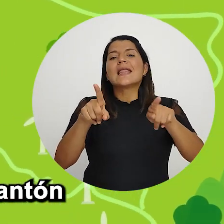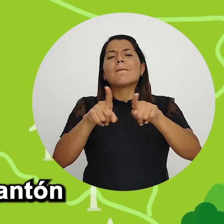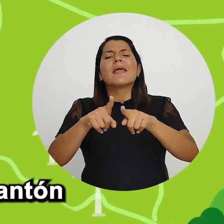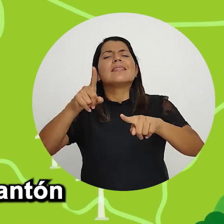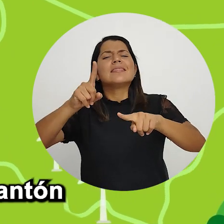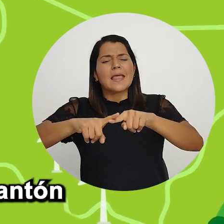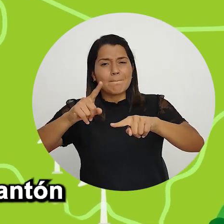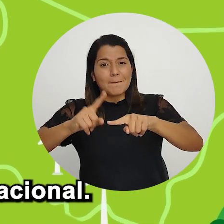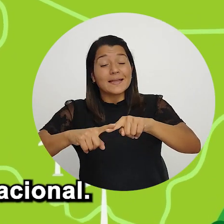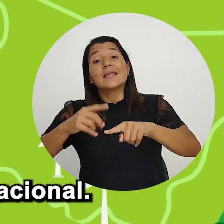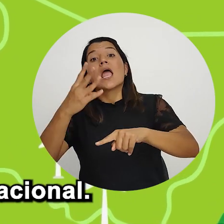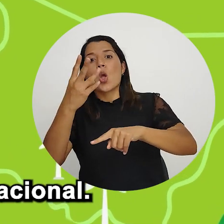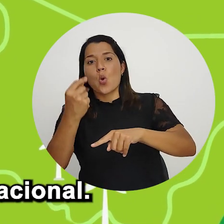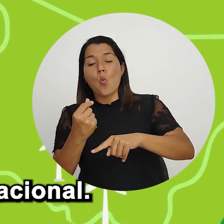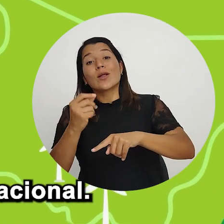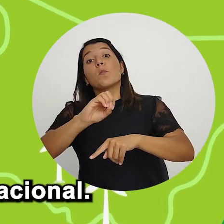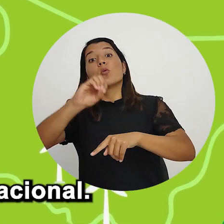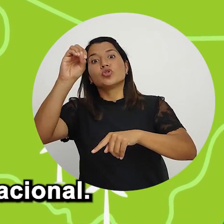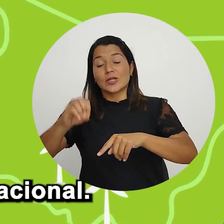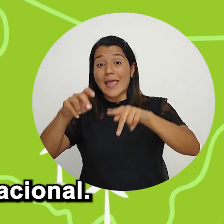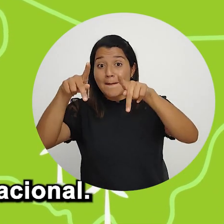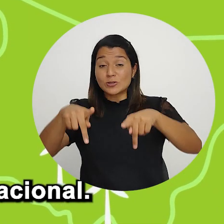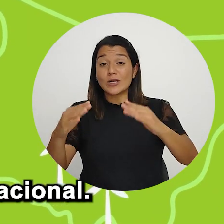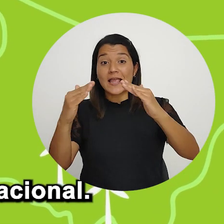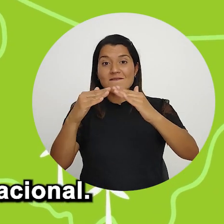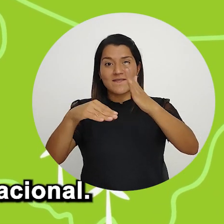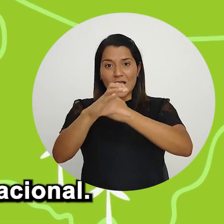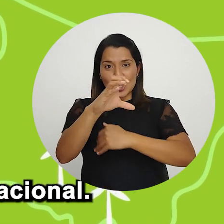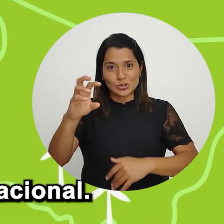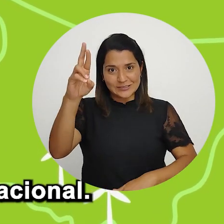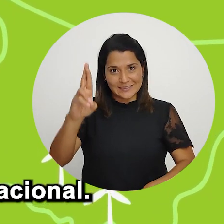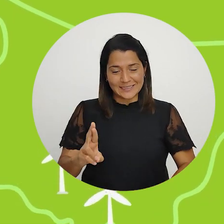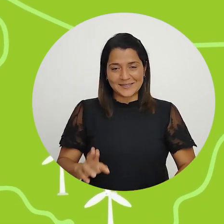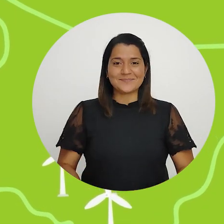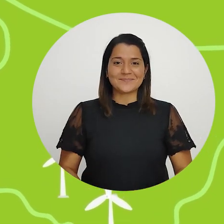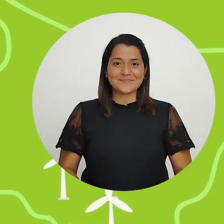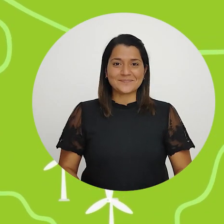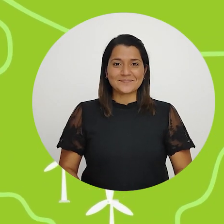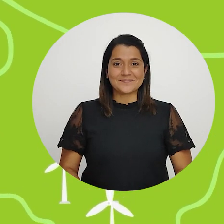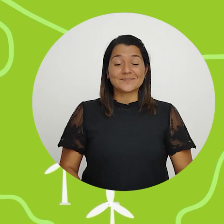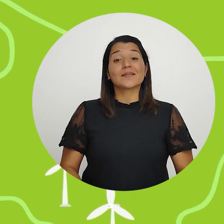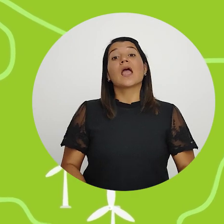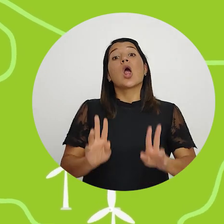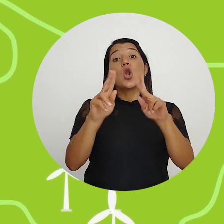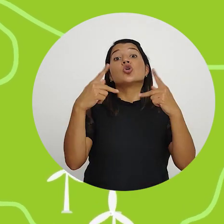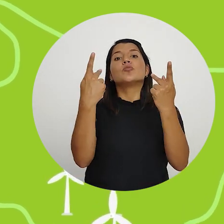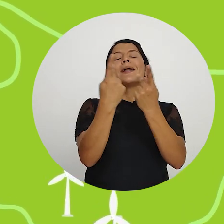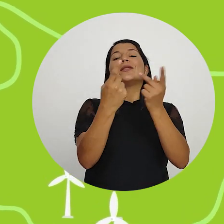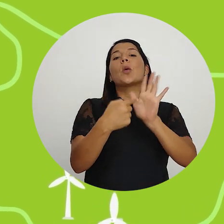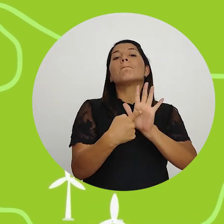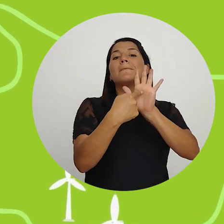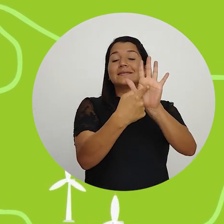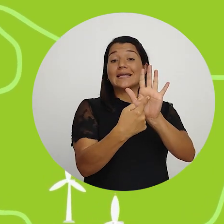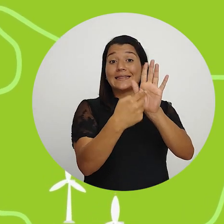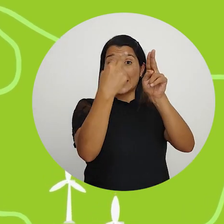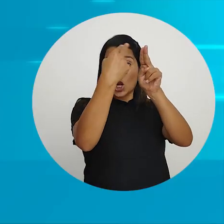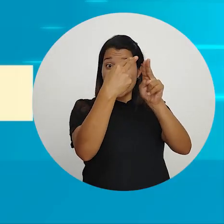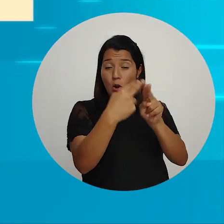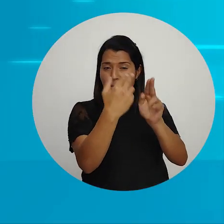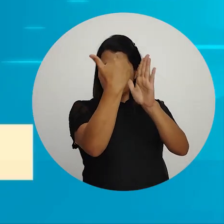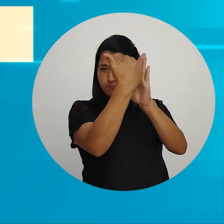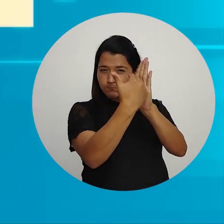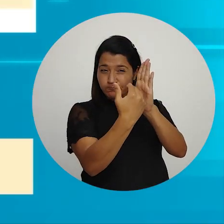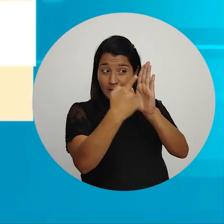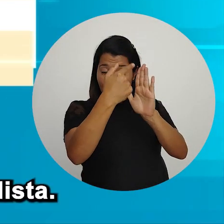de habitantes del cantón en relación con el porcentaje de la población nacional. Los partidos presentan una lista con un